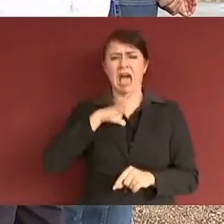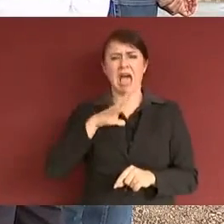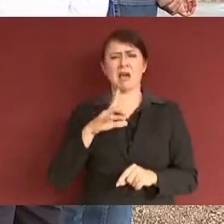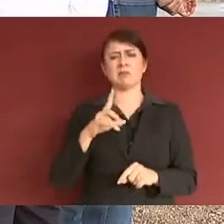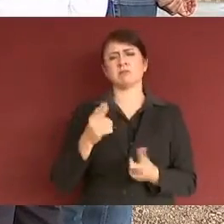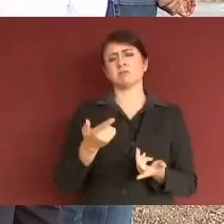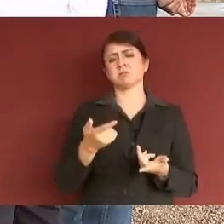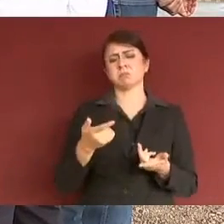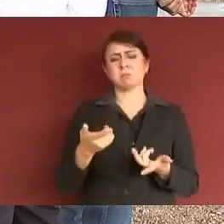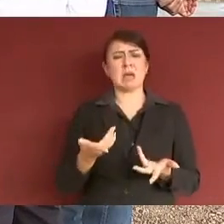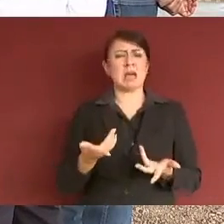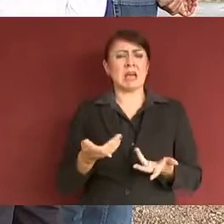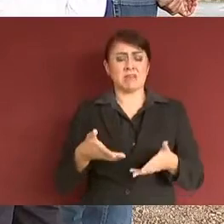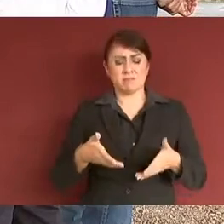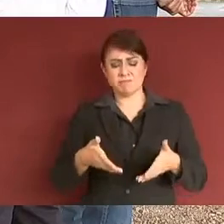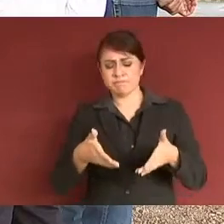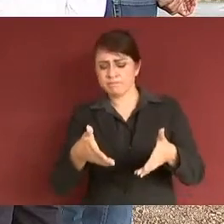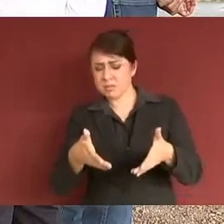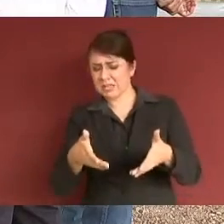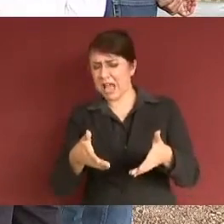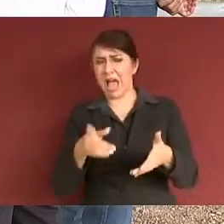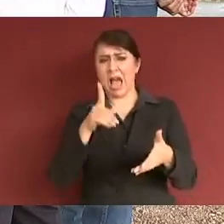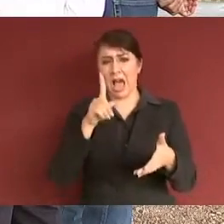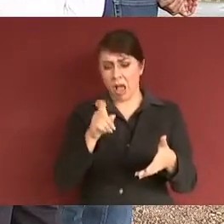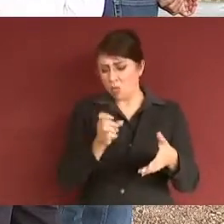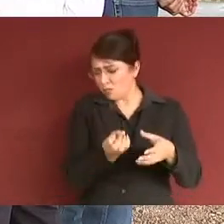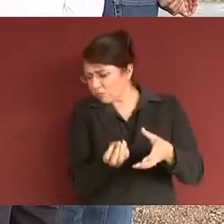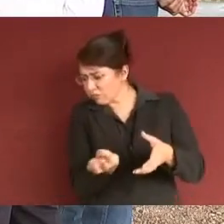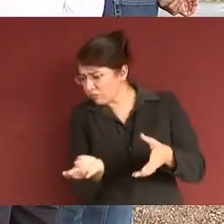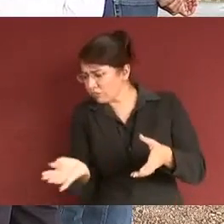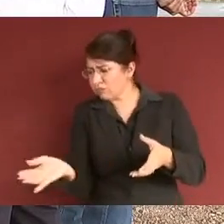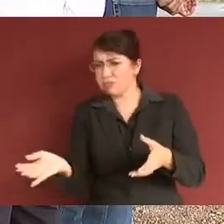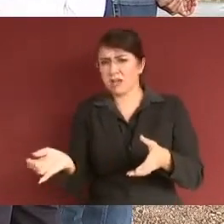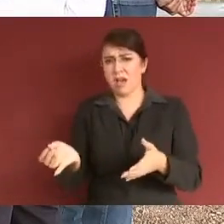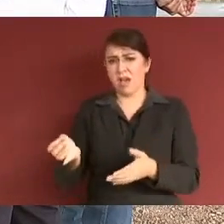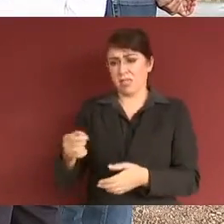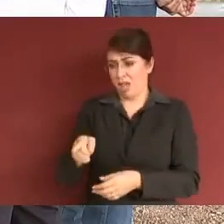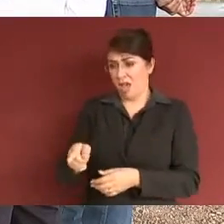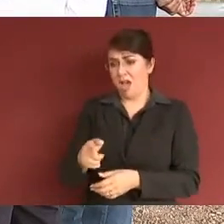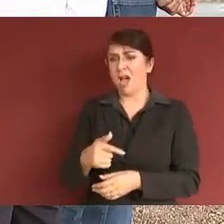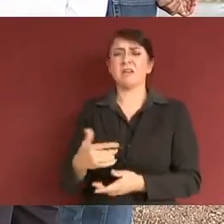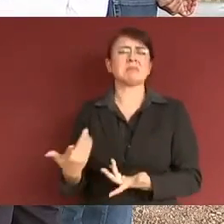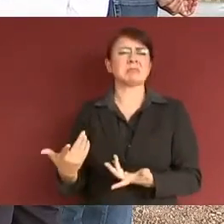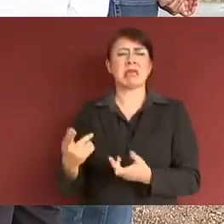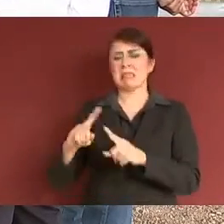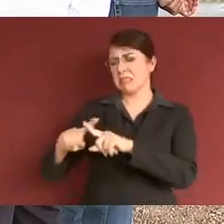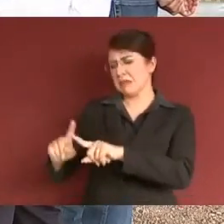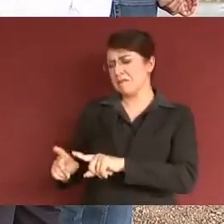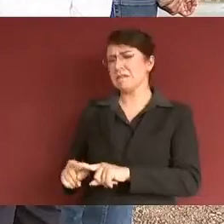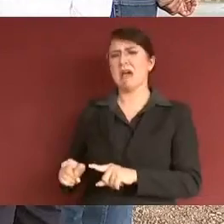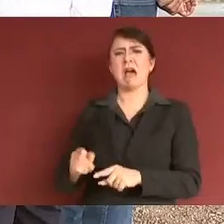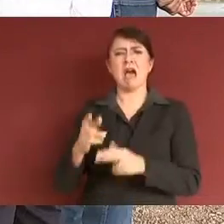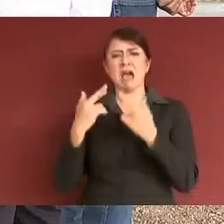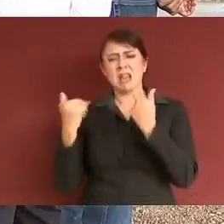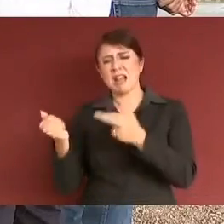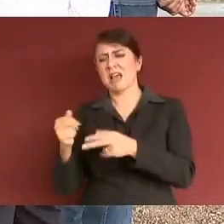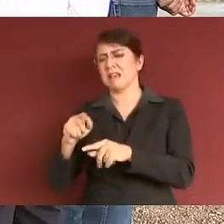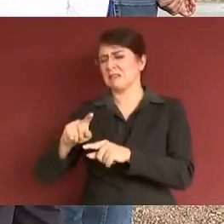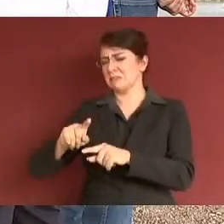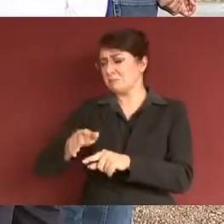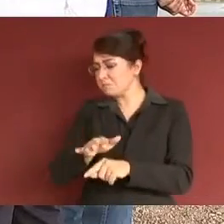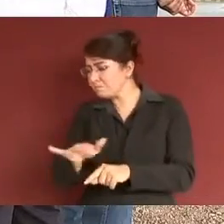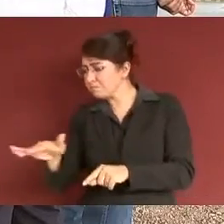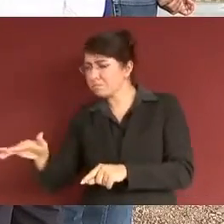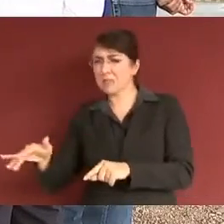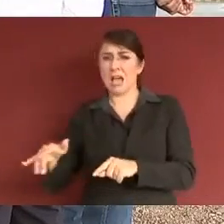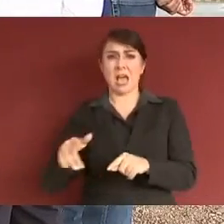aforadores para medir. Tomas de granja. Tomas sifones que son también muy complejos. Y pasos por debajo